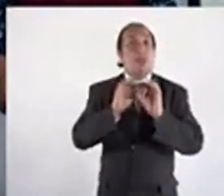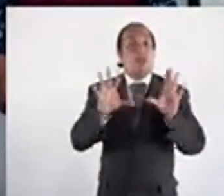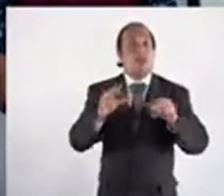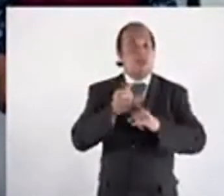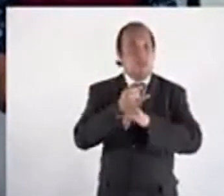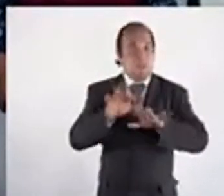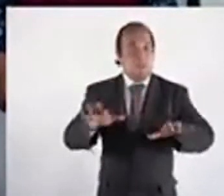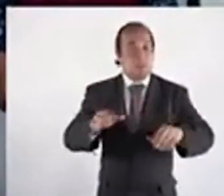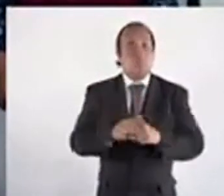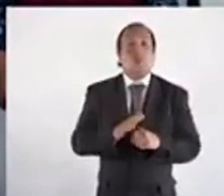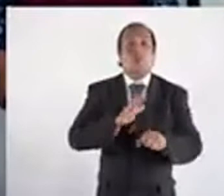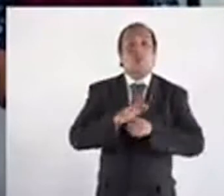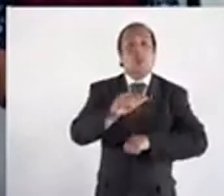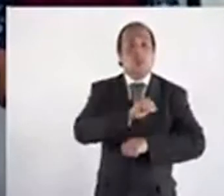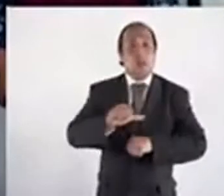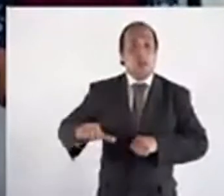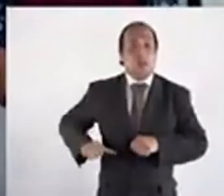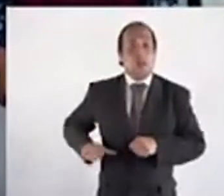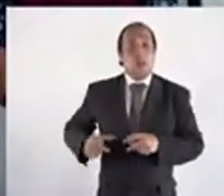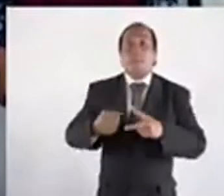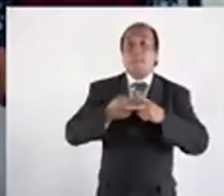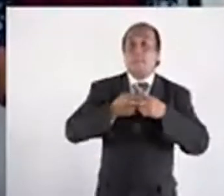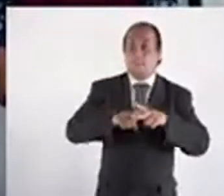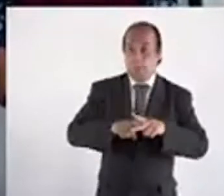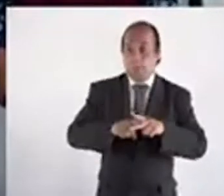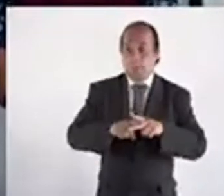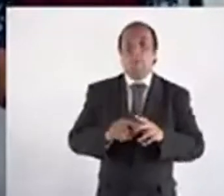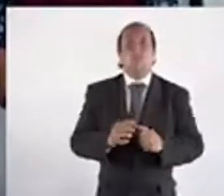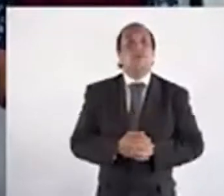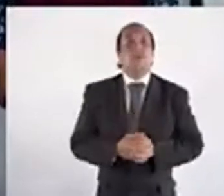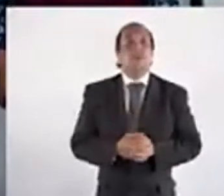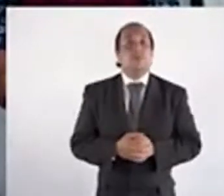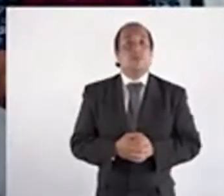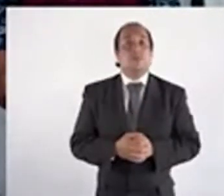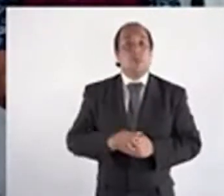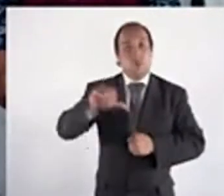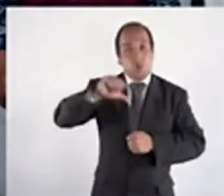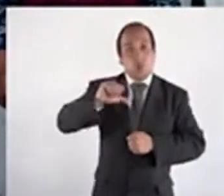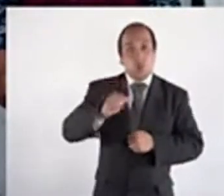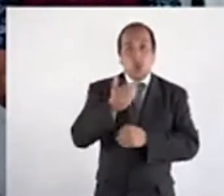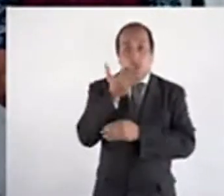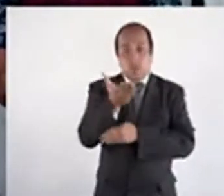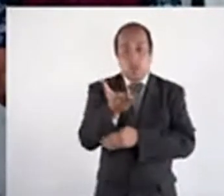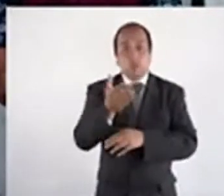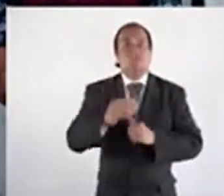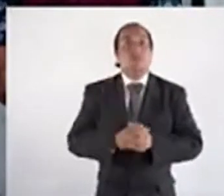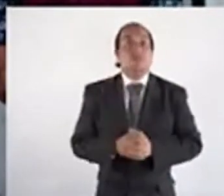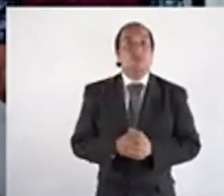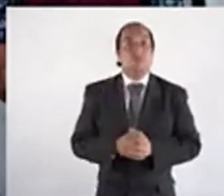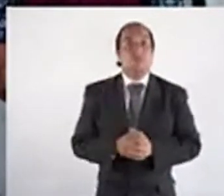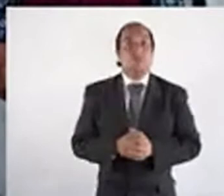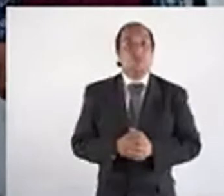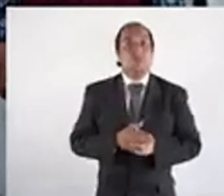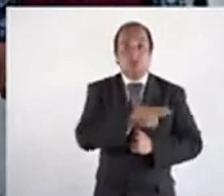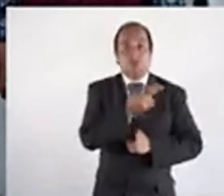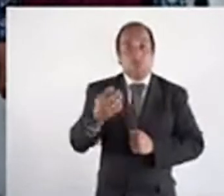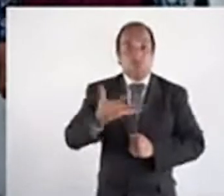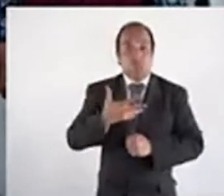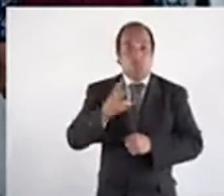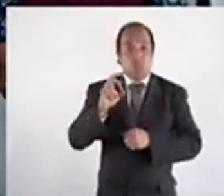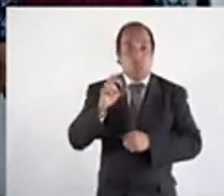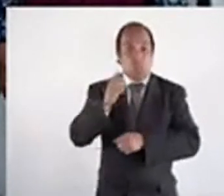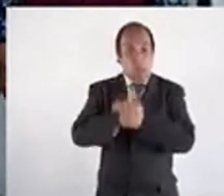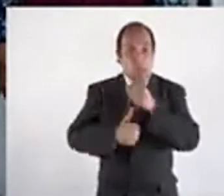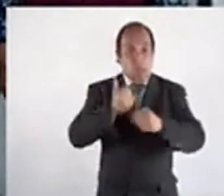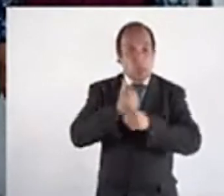a dar ya toda la información de las alcaldías en donde vamos a iniciar. Pero sobre todo el día de hoy quiero pedirles que si tienen